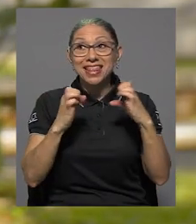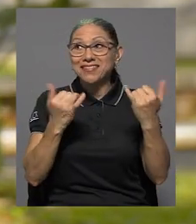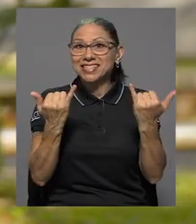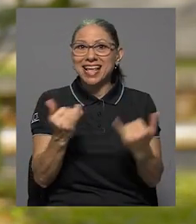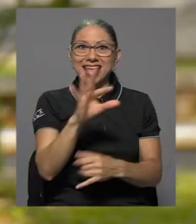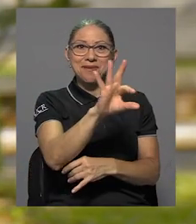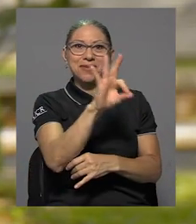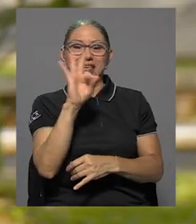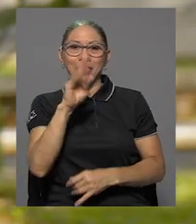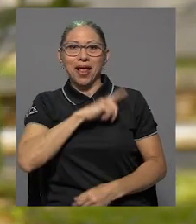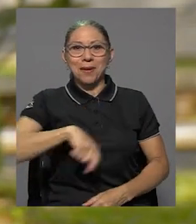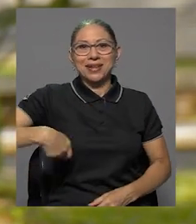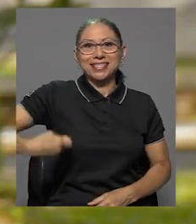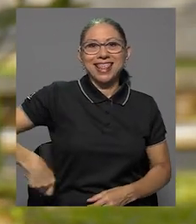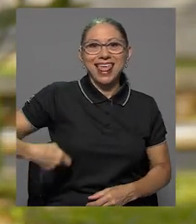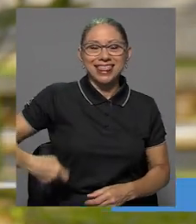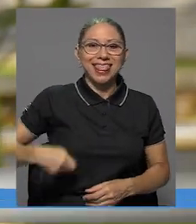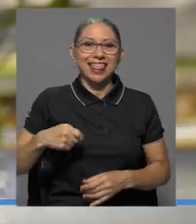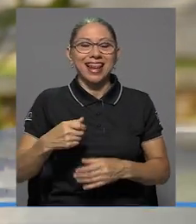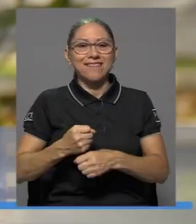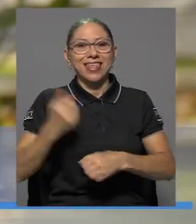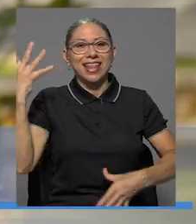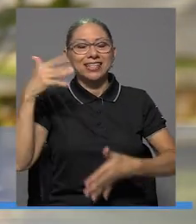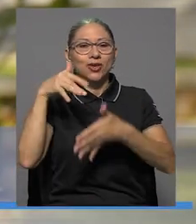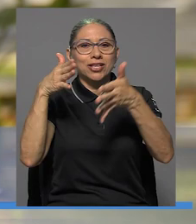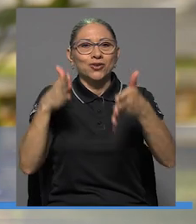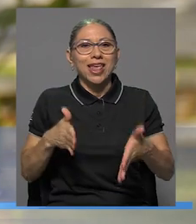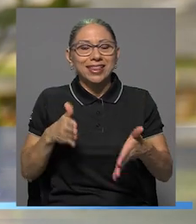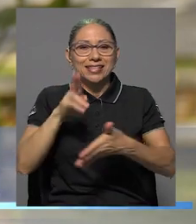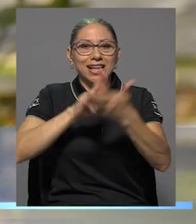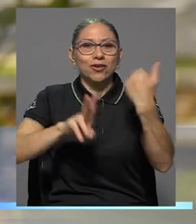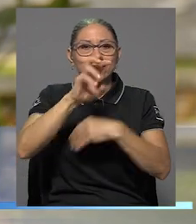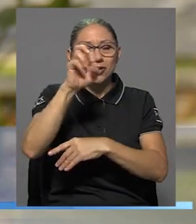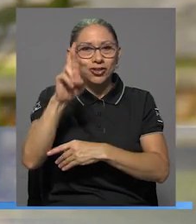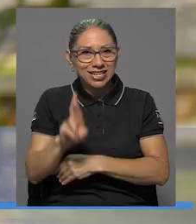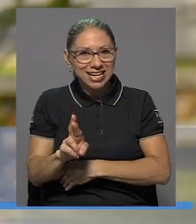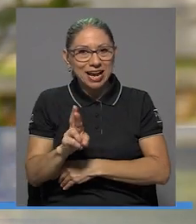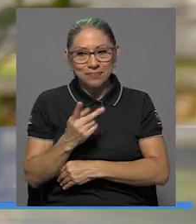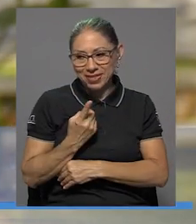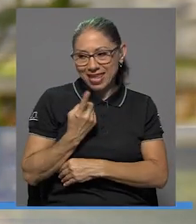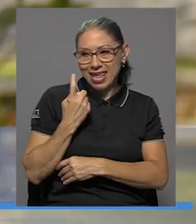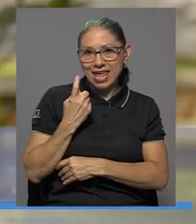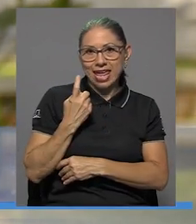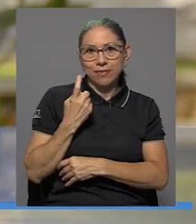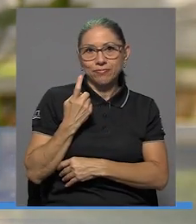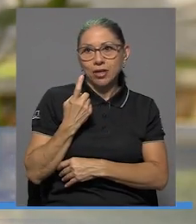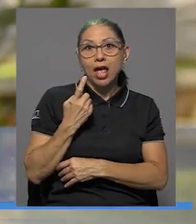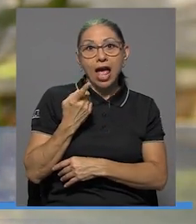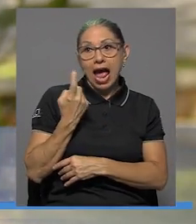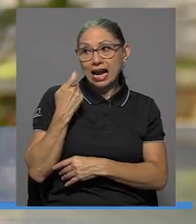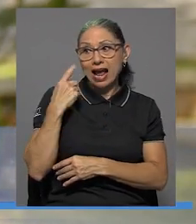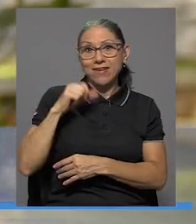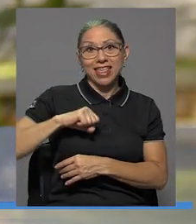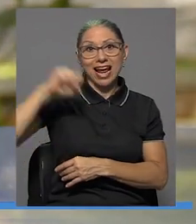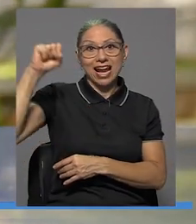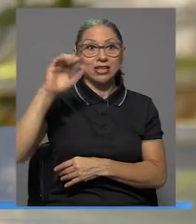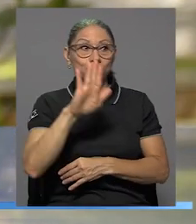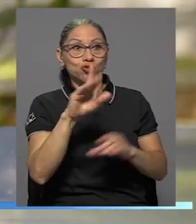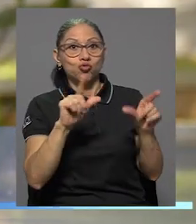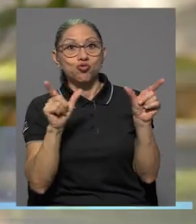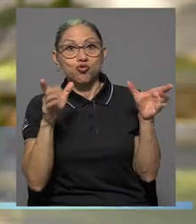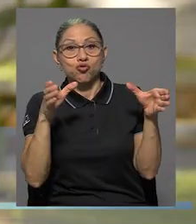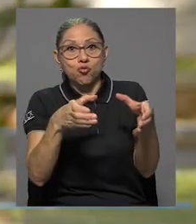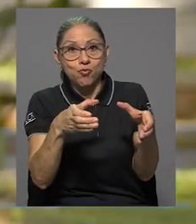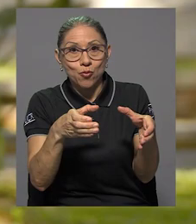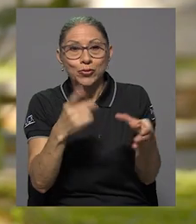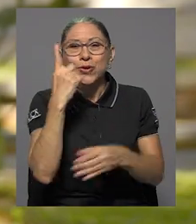Muy bien, en la entrevista de esta semana he invitado a la presidenta de la Federación de Estudiantes de la Universidad de Costa Rica, que acaba, su grupo acaba